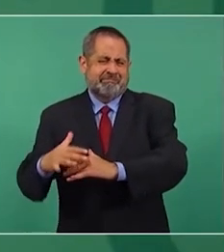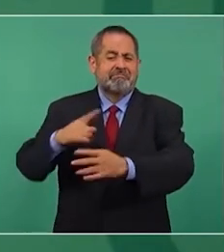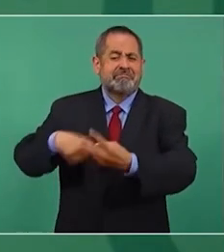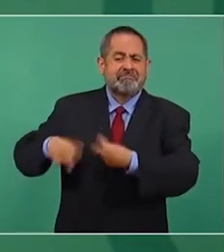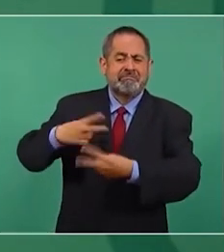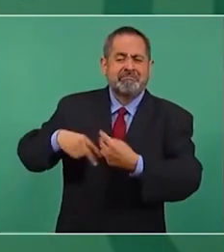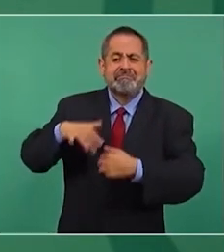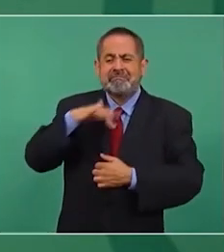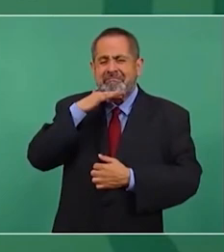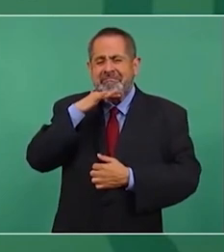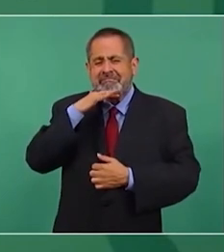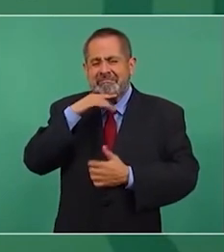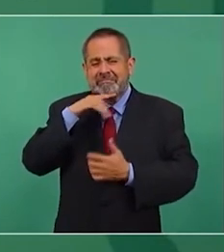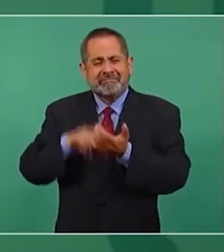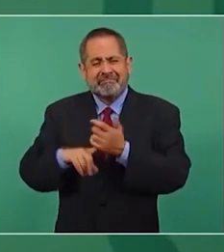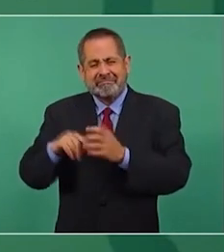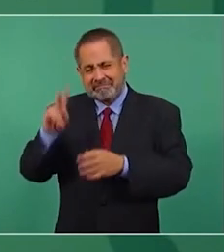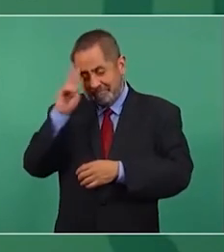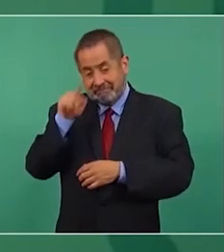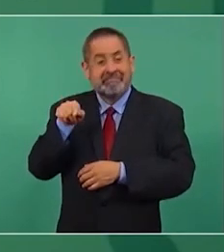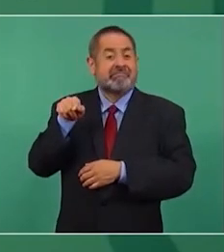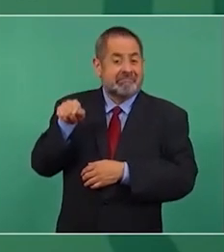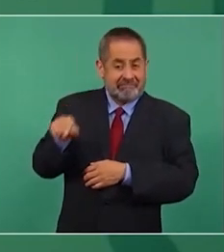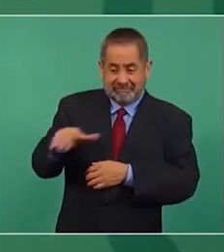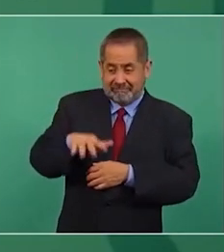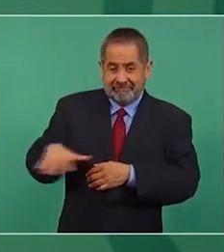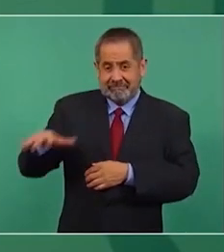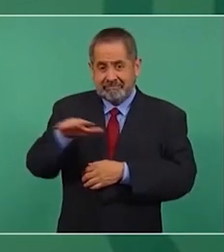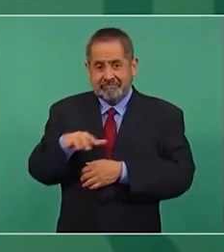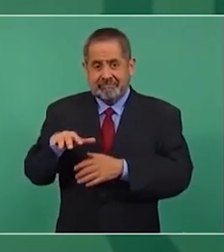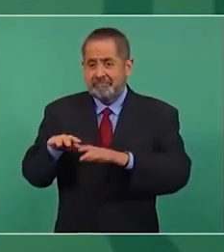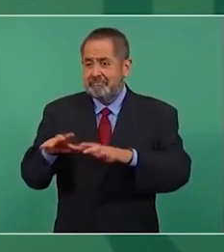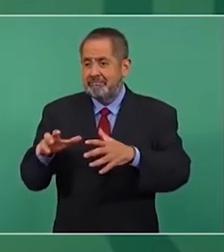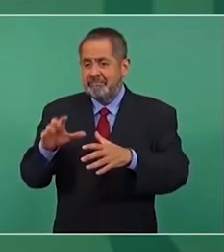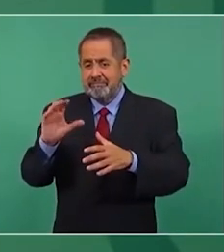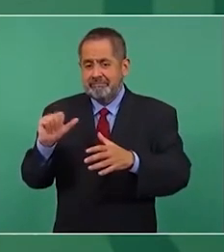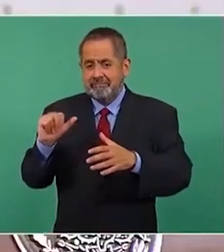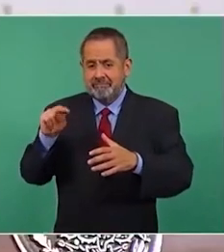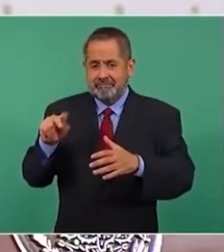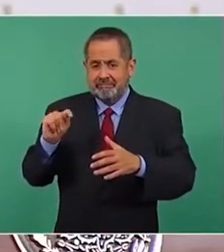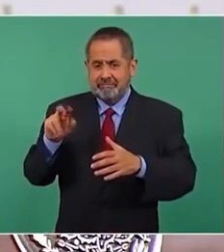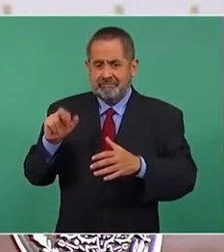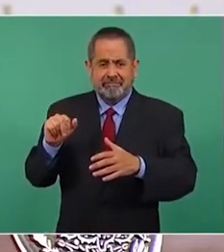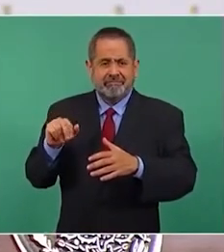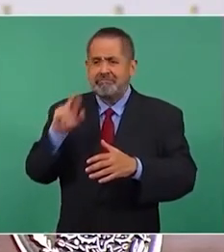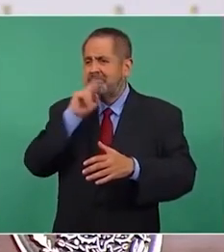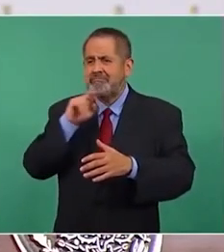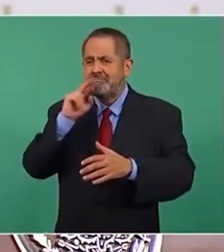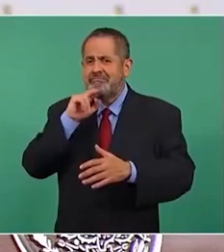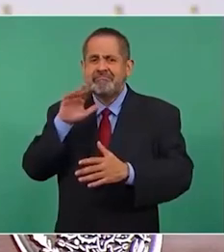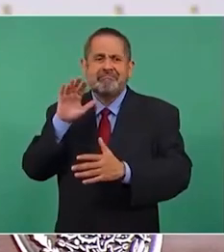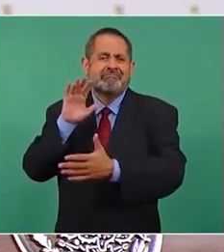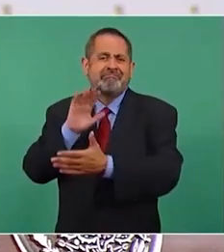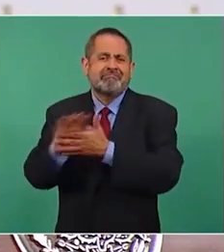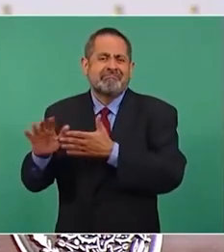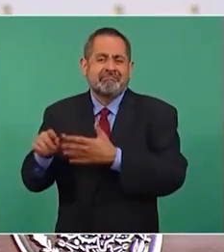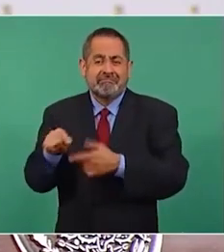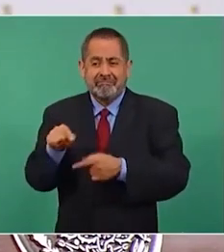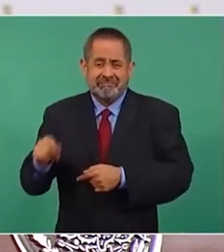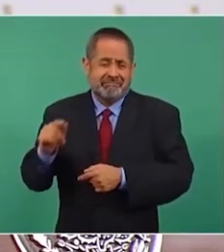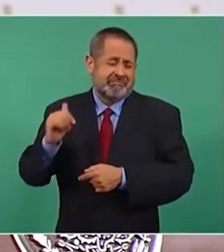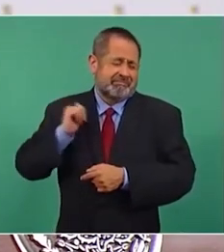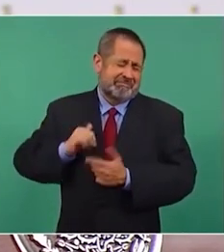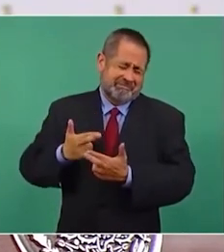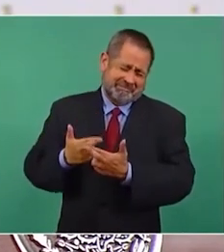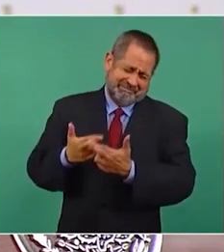la declinación del campo de Cantarell del yacimiento más grande del